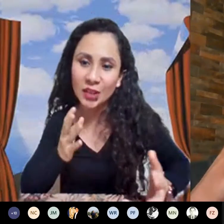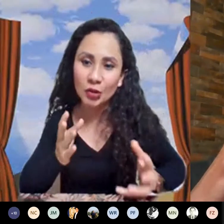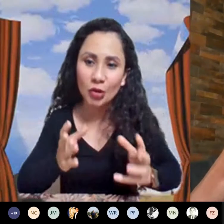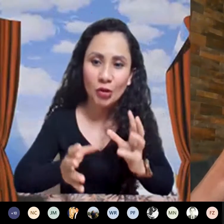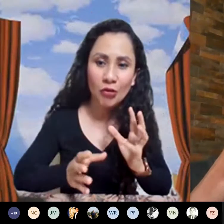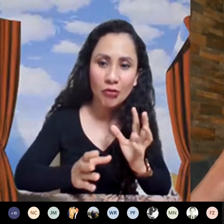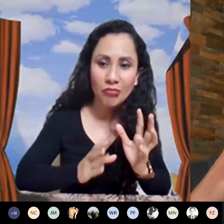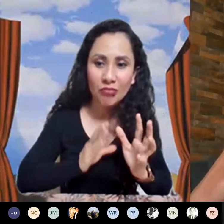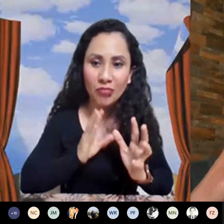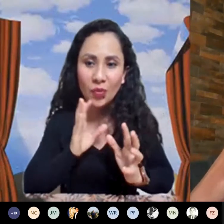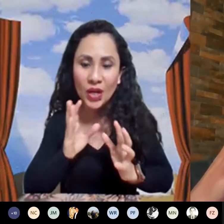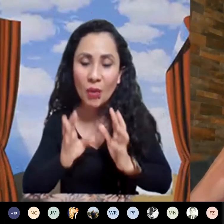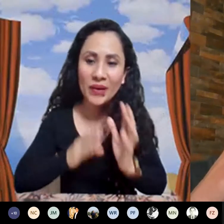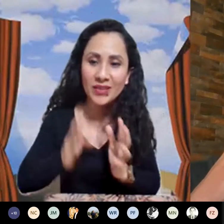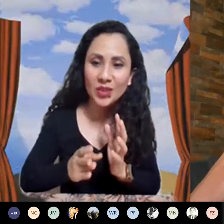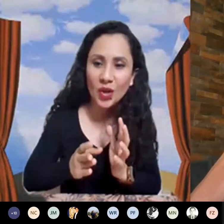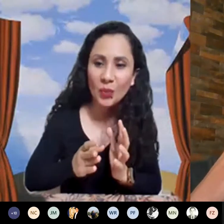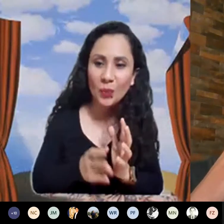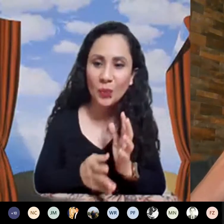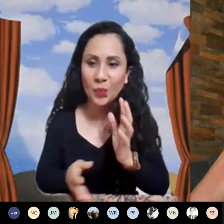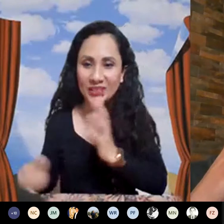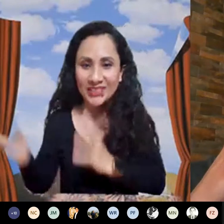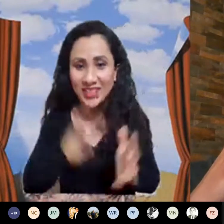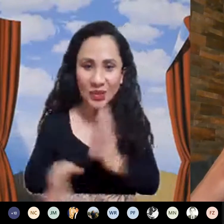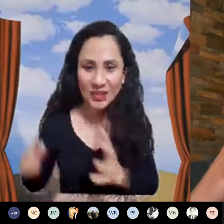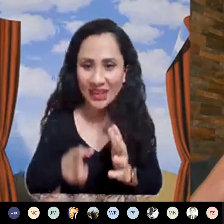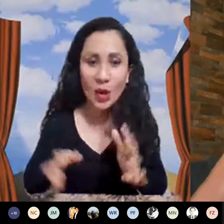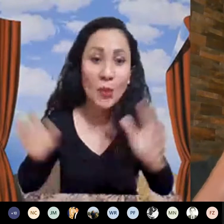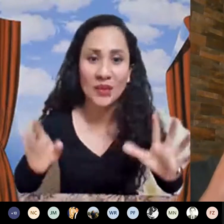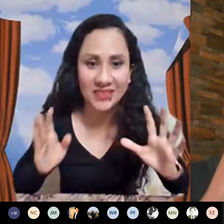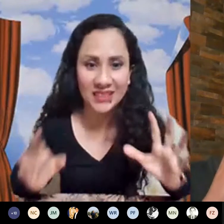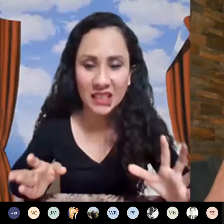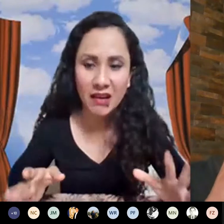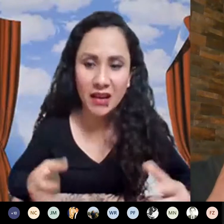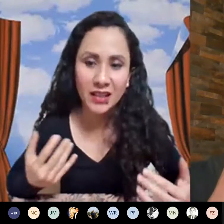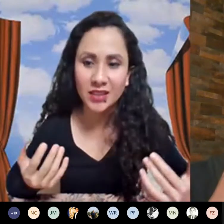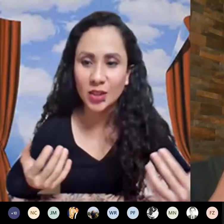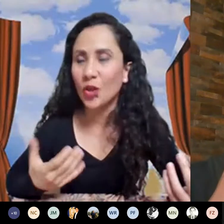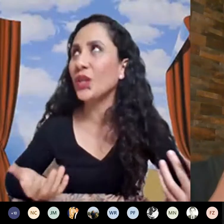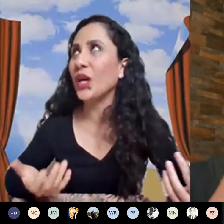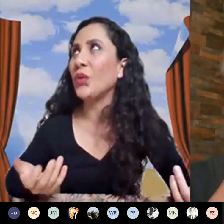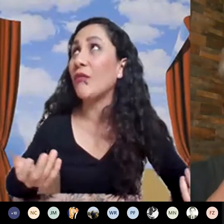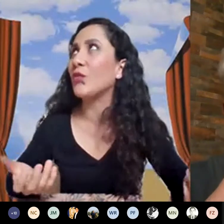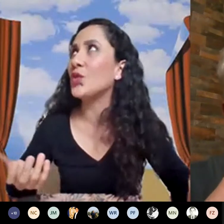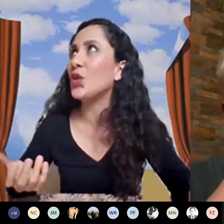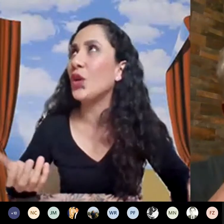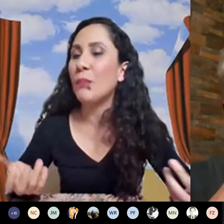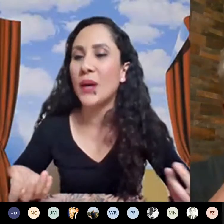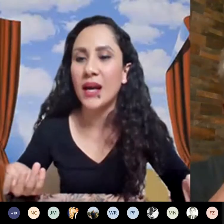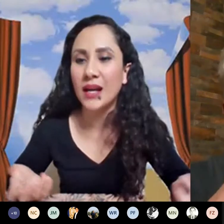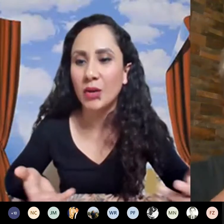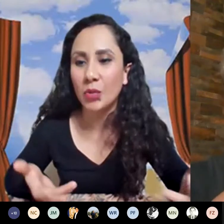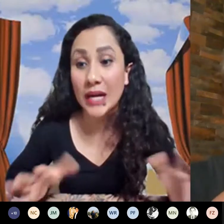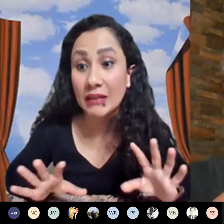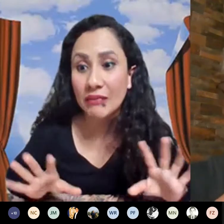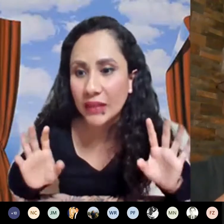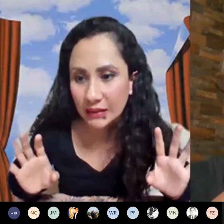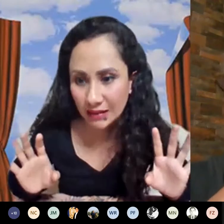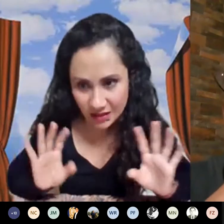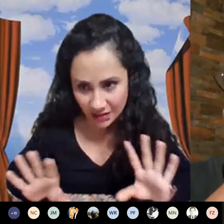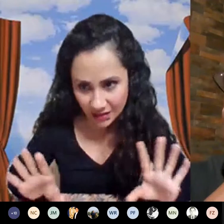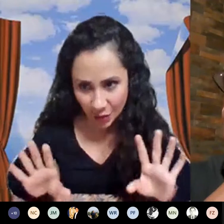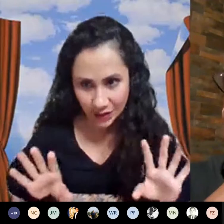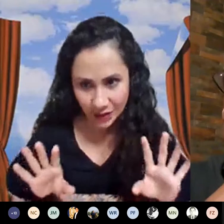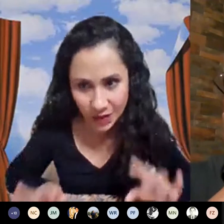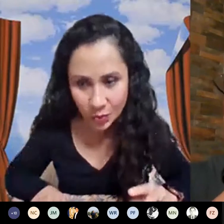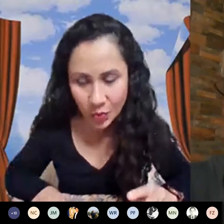que estás haciendo una operación pues hacer otra no por decir este yo no tengo una función para calcular el